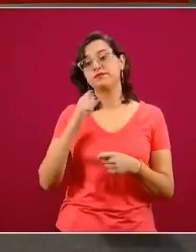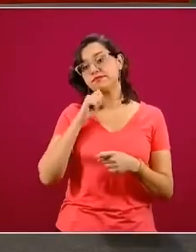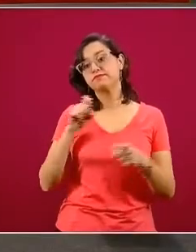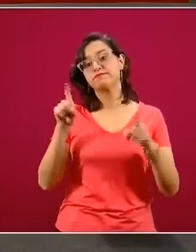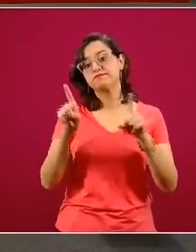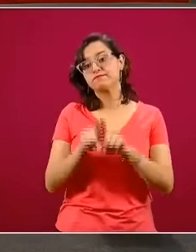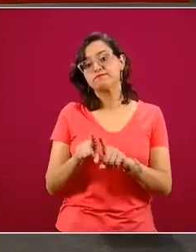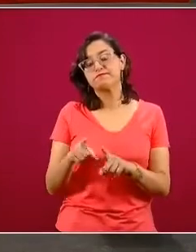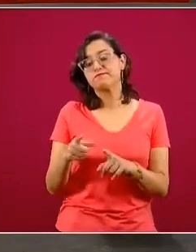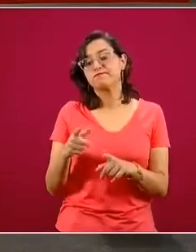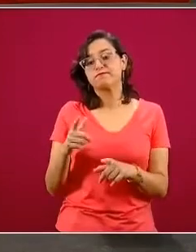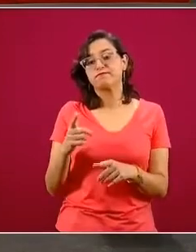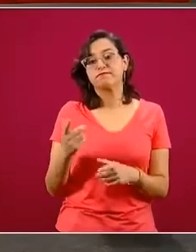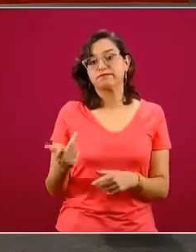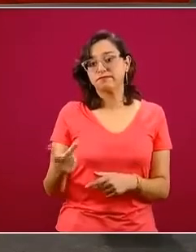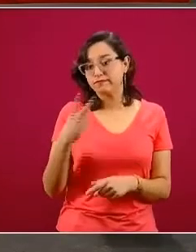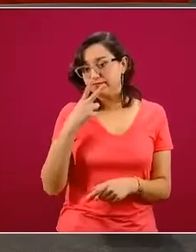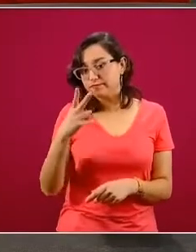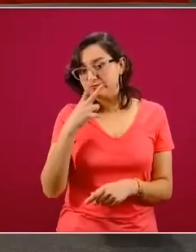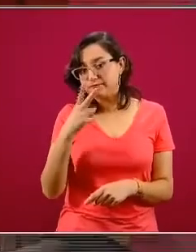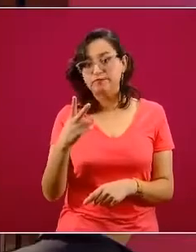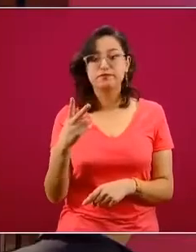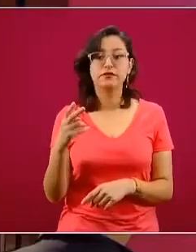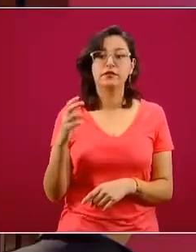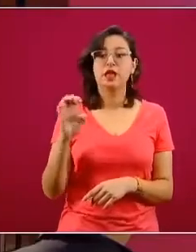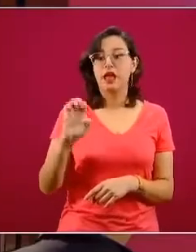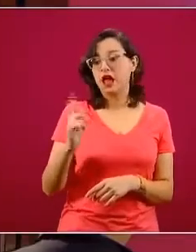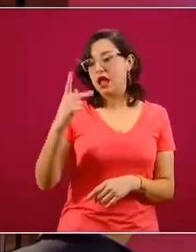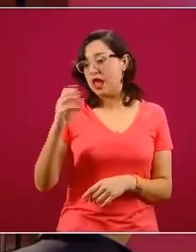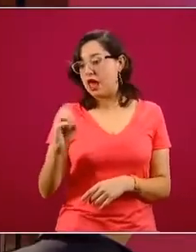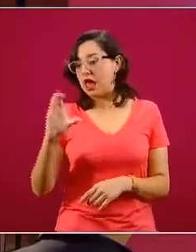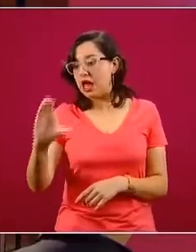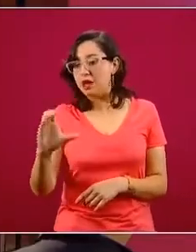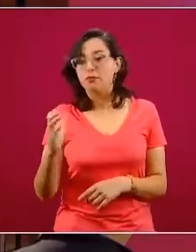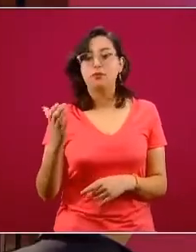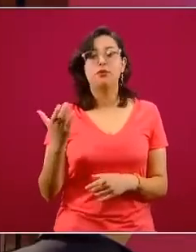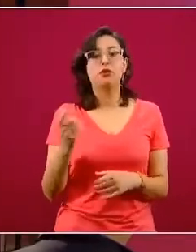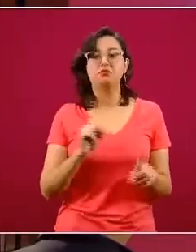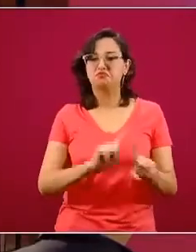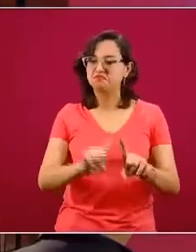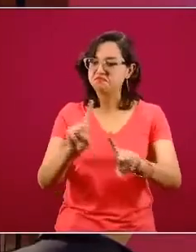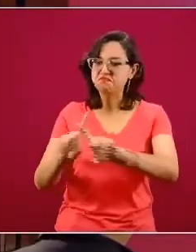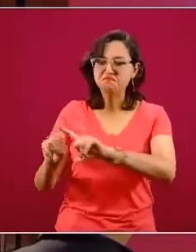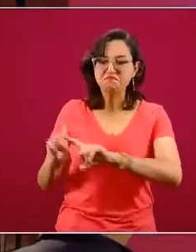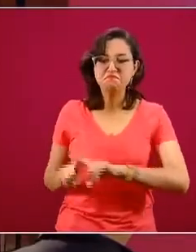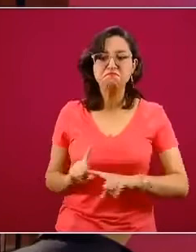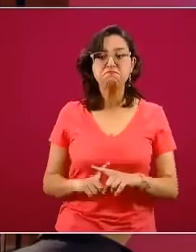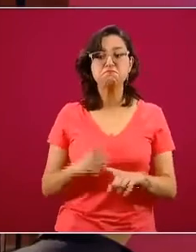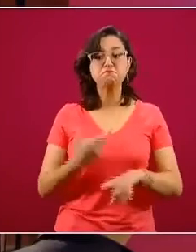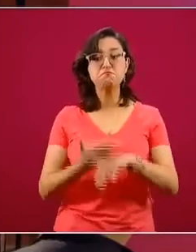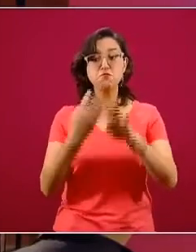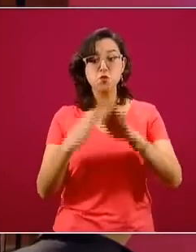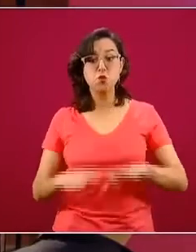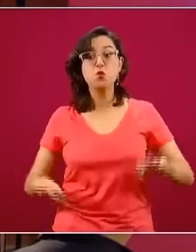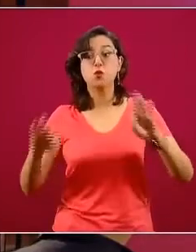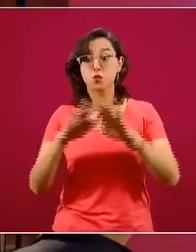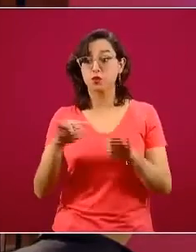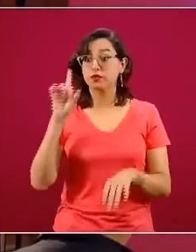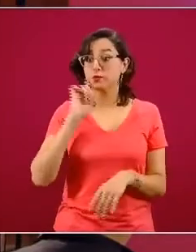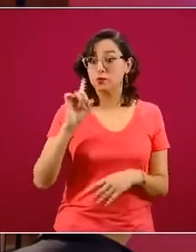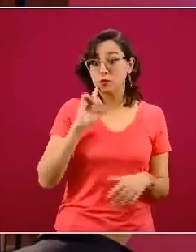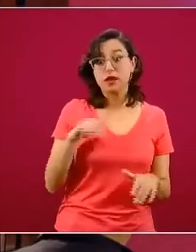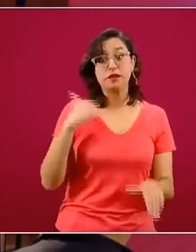también de tabaquismo, de enfermedad pulmonar obstructiva crónica. Muy importante, si son mujeres